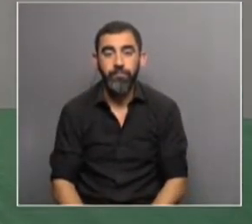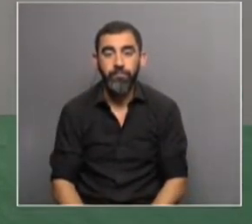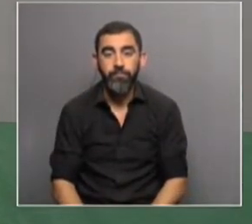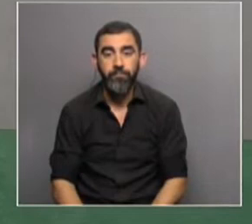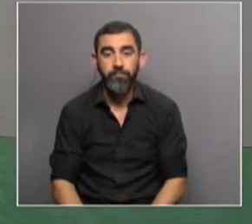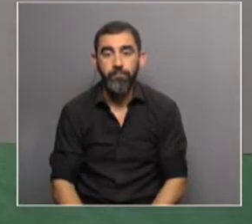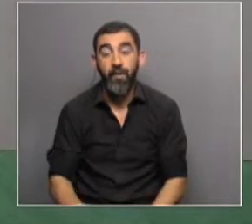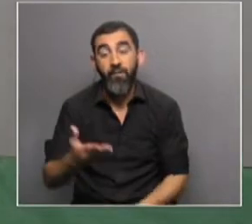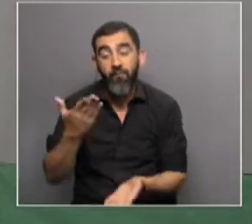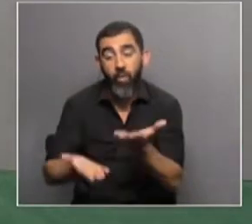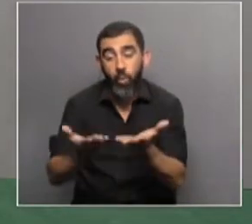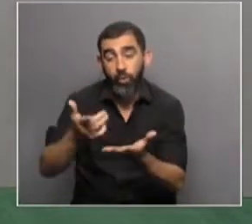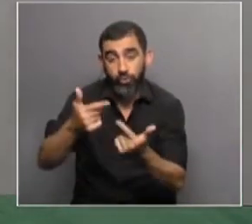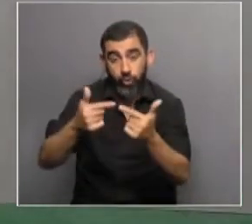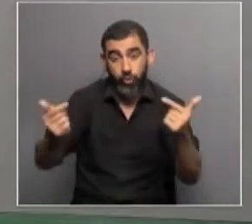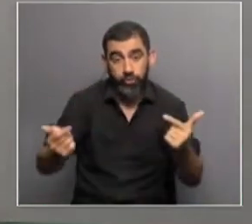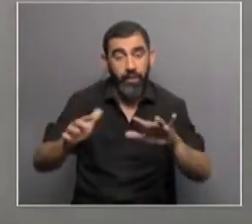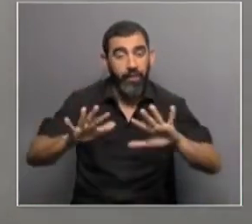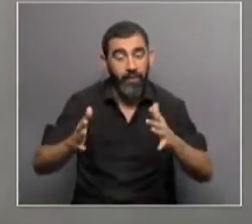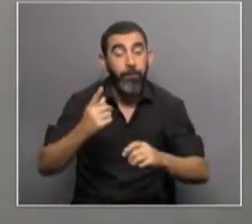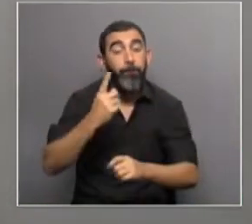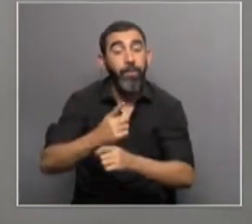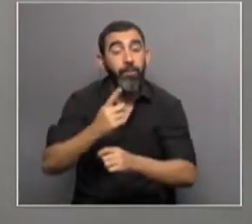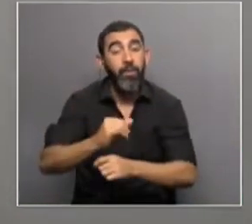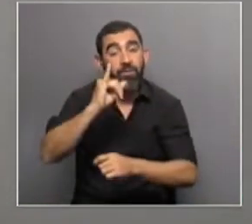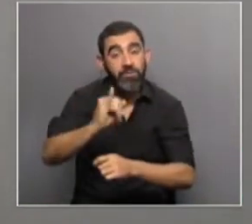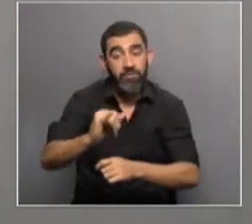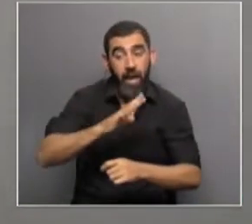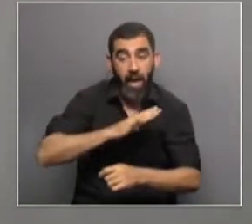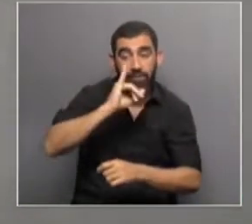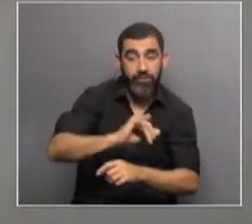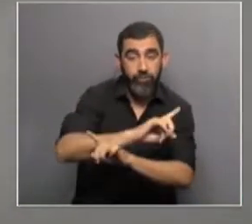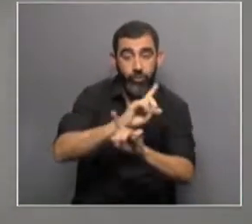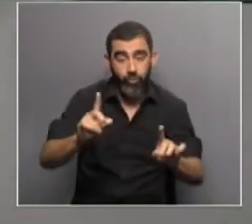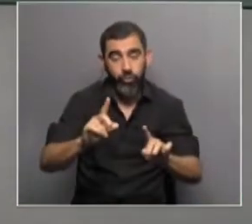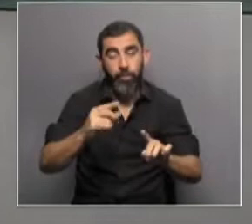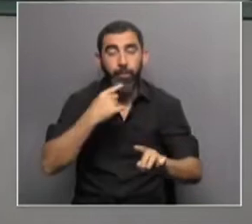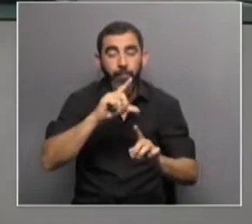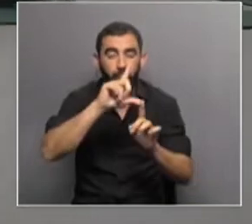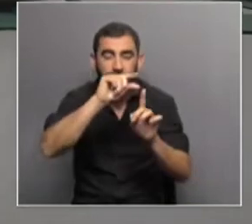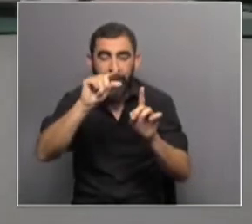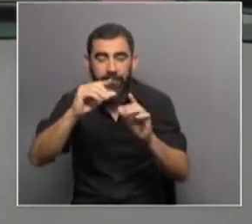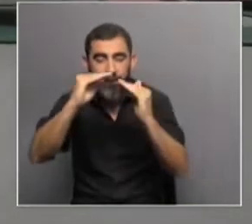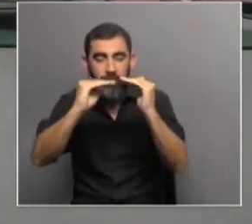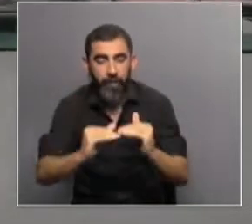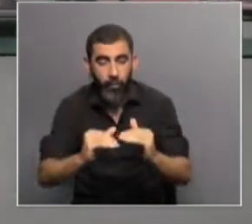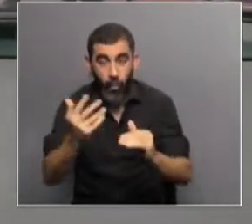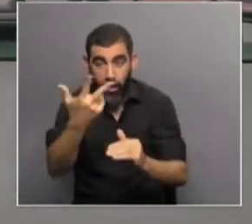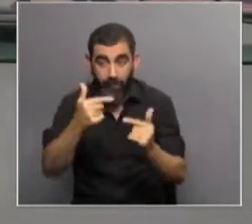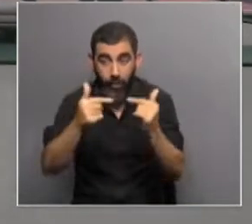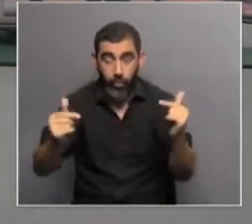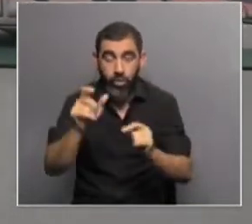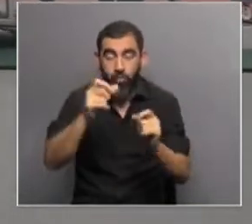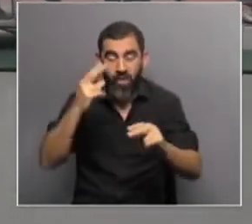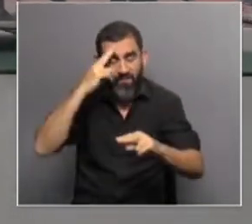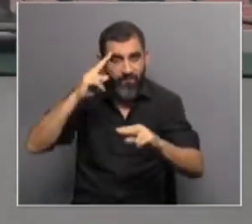Lo que evalúa este instrumento es, primero, si hay burnout o no, el índice es muy bajo, porque para tener las tres dimensiones es que la persona